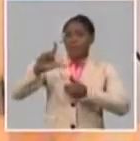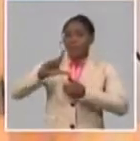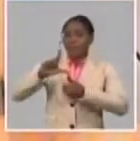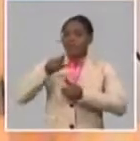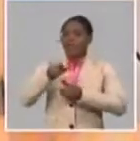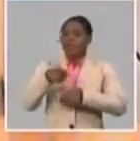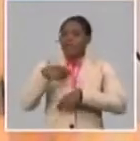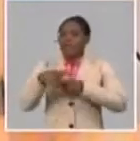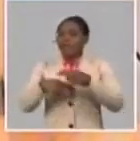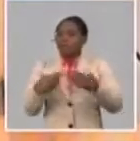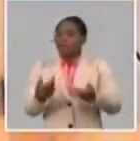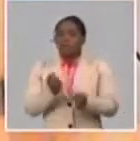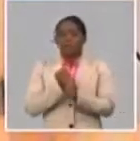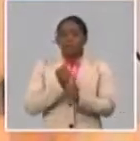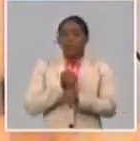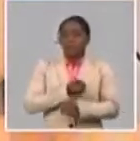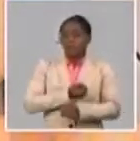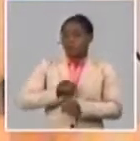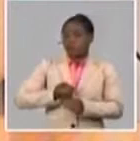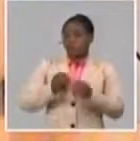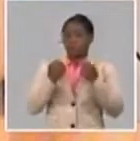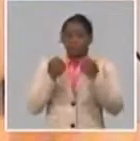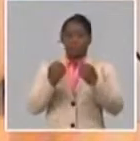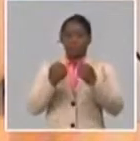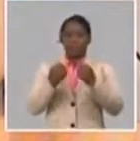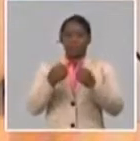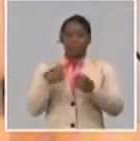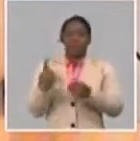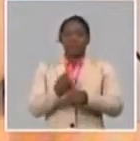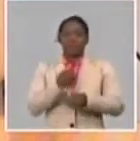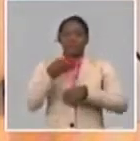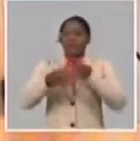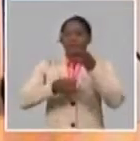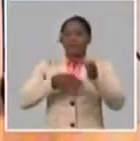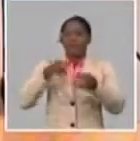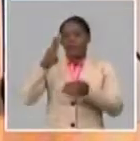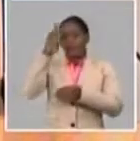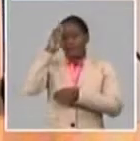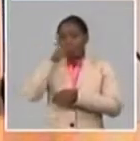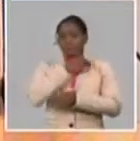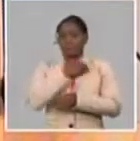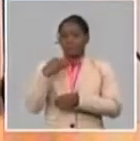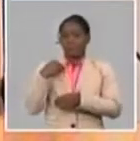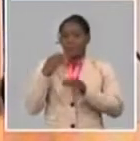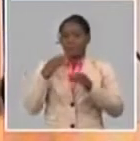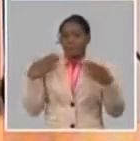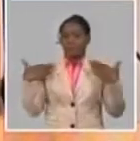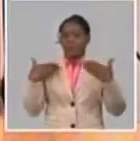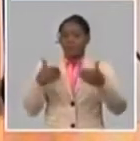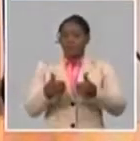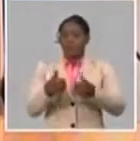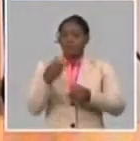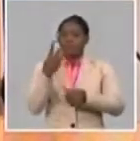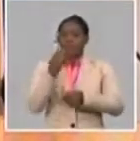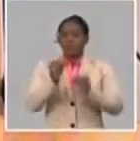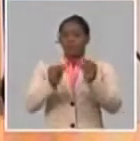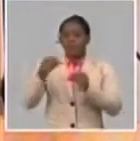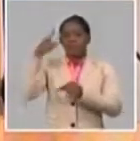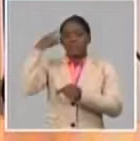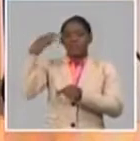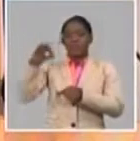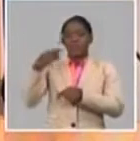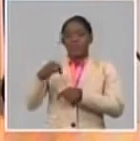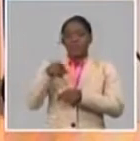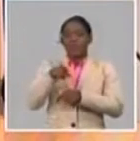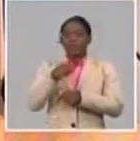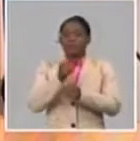y han hecho un esfuerzo tremendo, que como pensábamos con el director municipal de salud, hemos estado hablando con los tres psicólogos, con Juan Carlos, un psicólogo que se me hace más